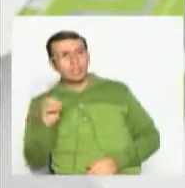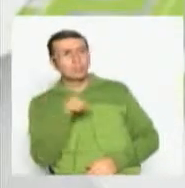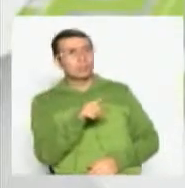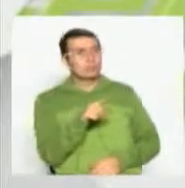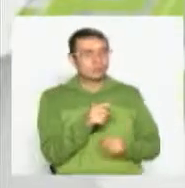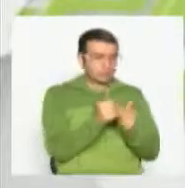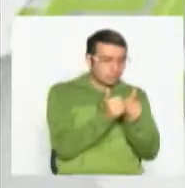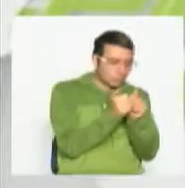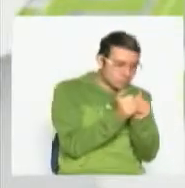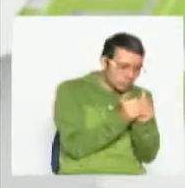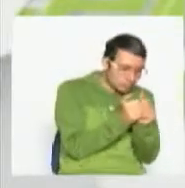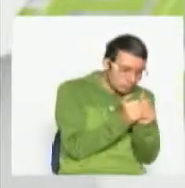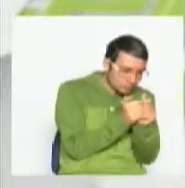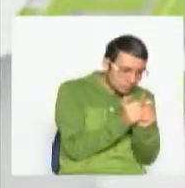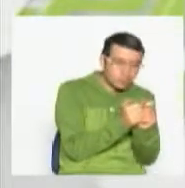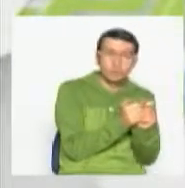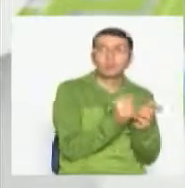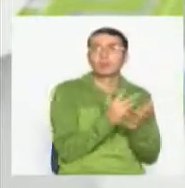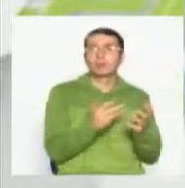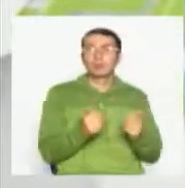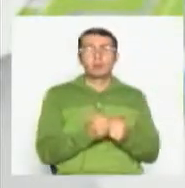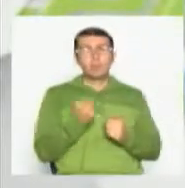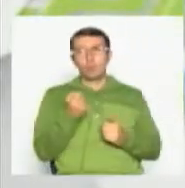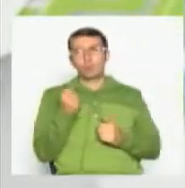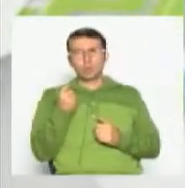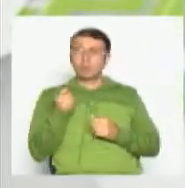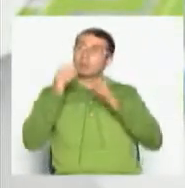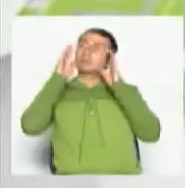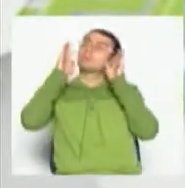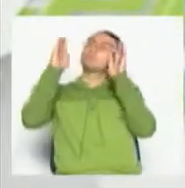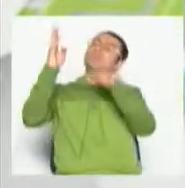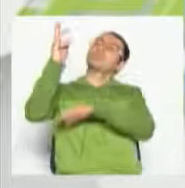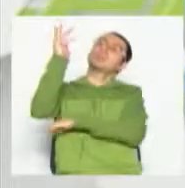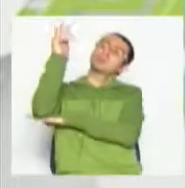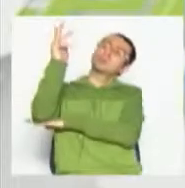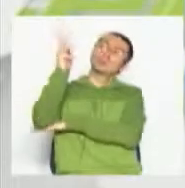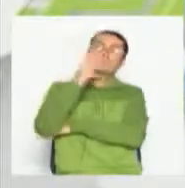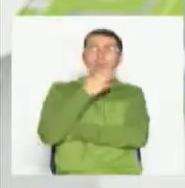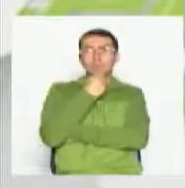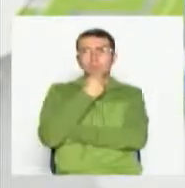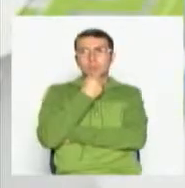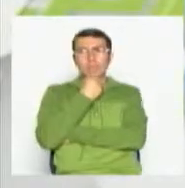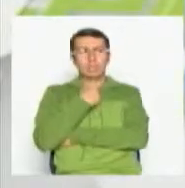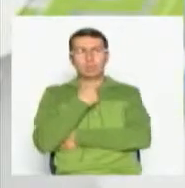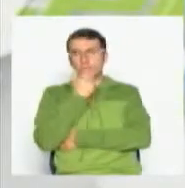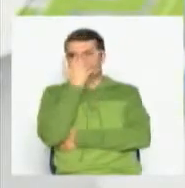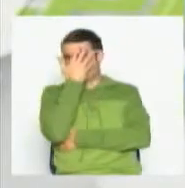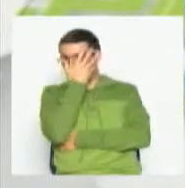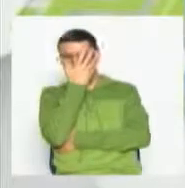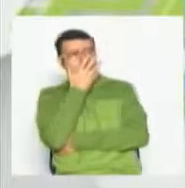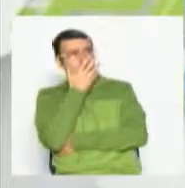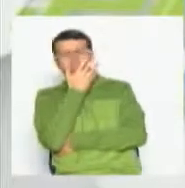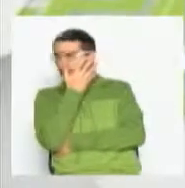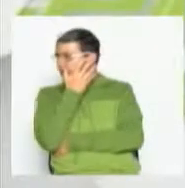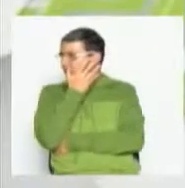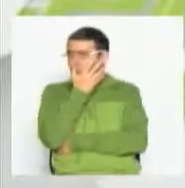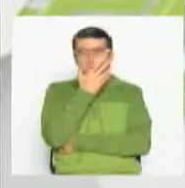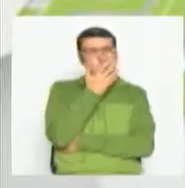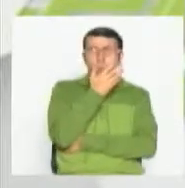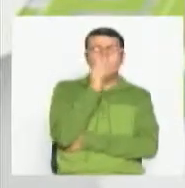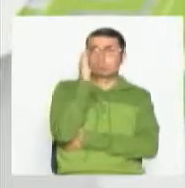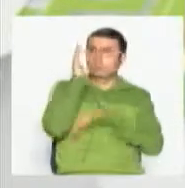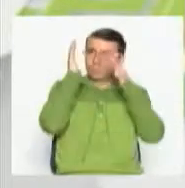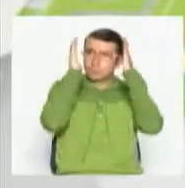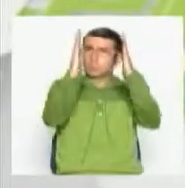Muy pocos, estábamos pendientes del conferencista, pero me dio pena ajena. Y no porque yo fuera el